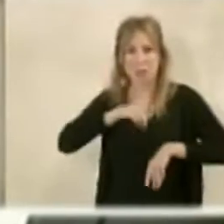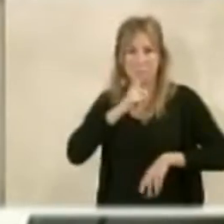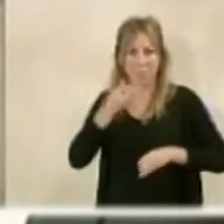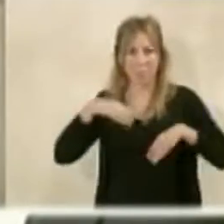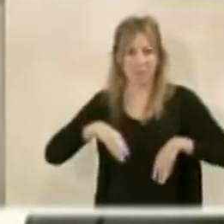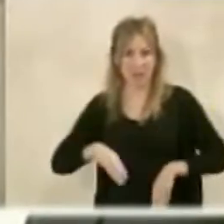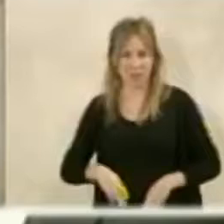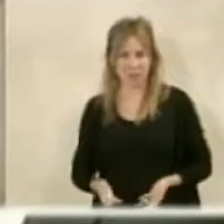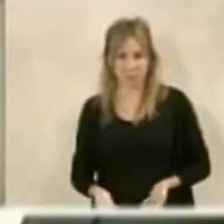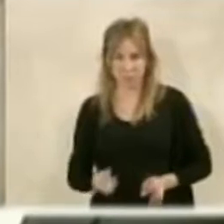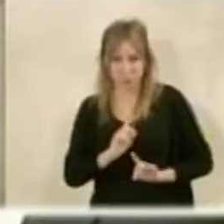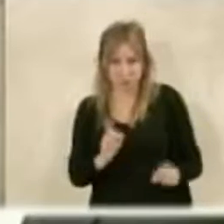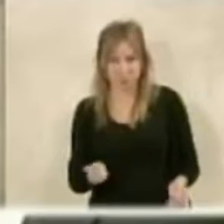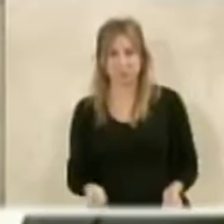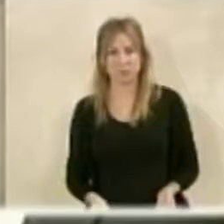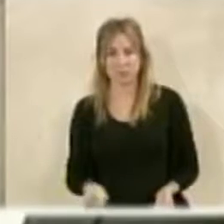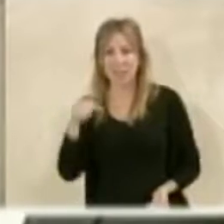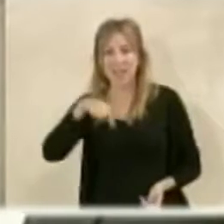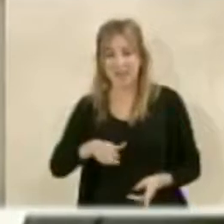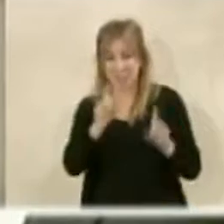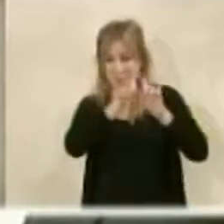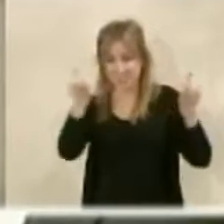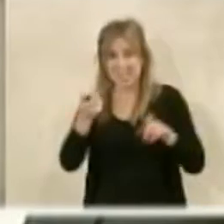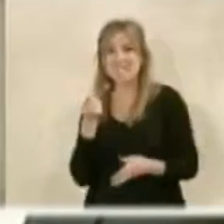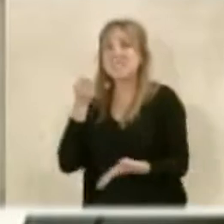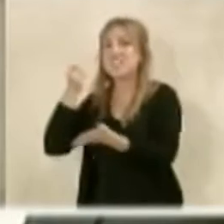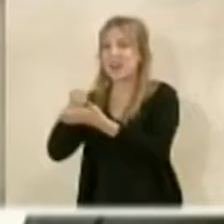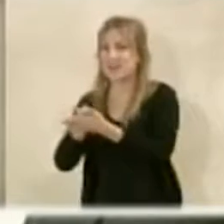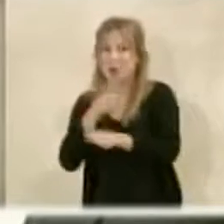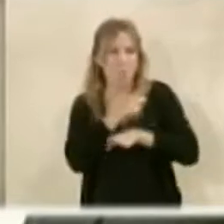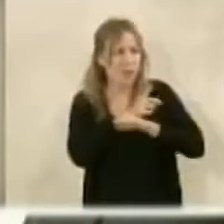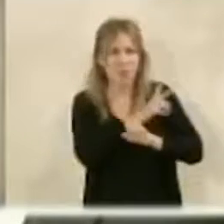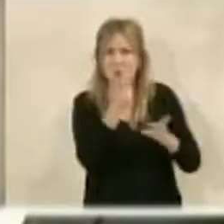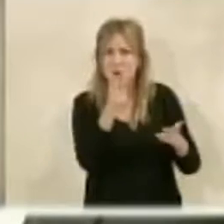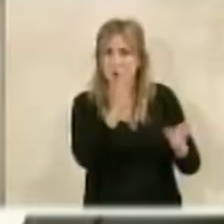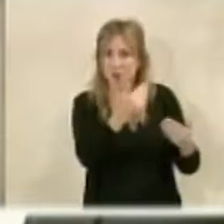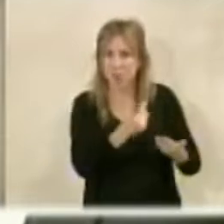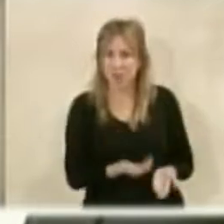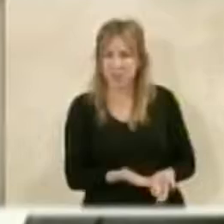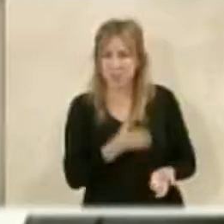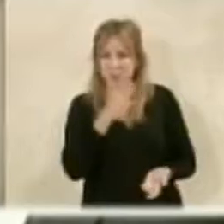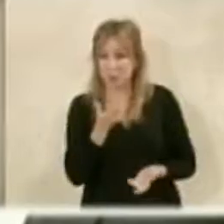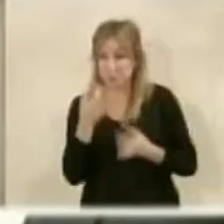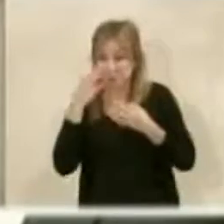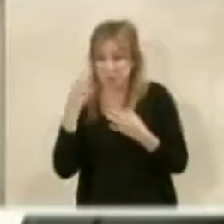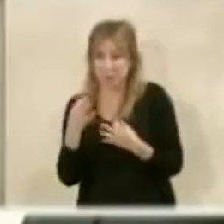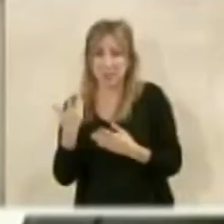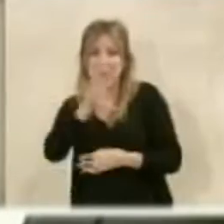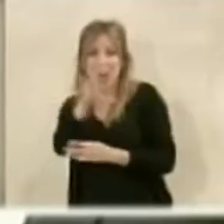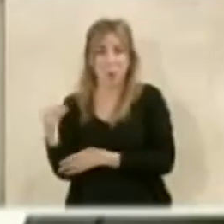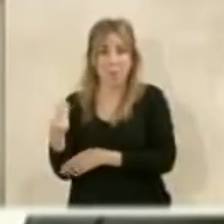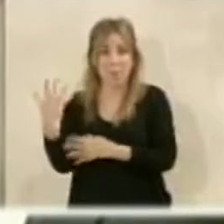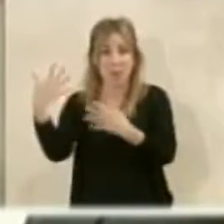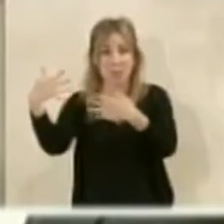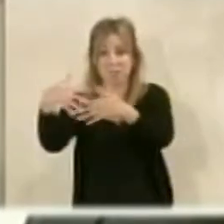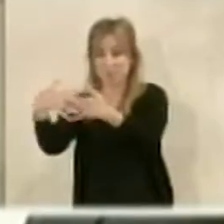gasta 754.000 euros porque va a montar un negocio sin ninguna obligación, porque podía haber vallado las cuevas y nada